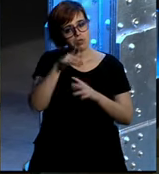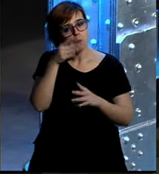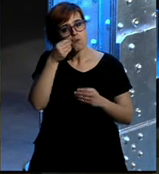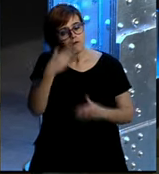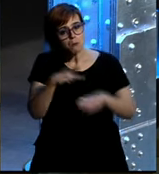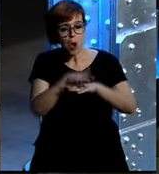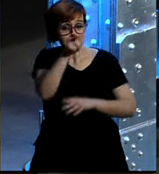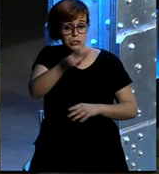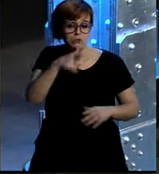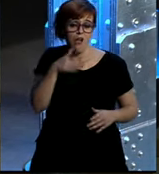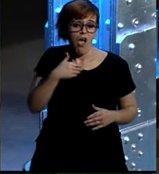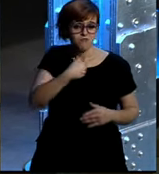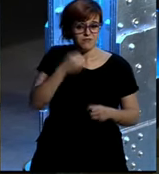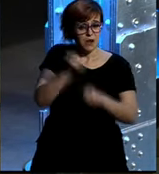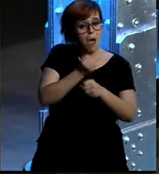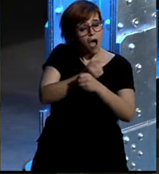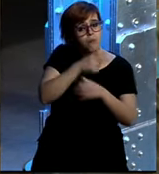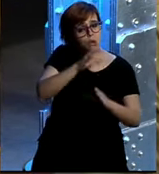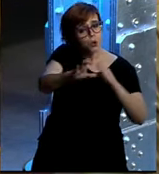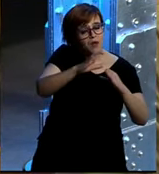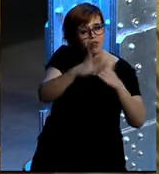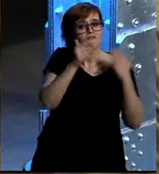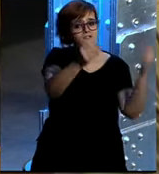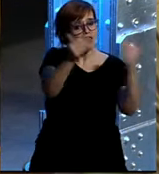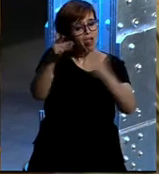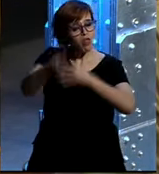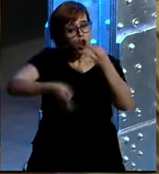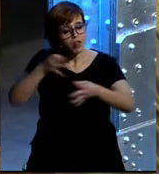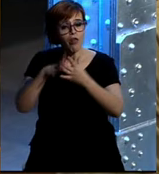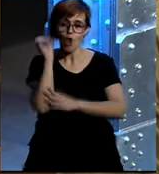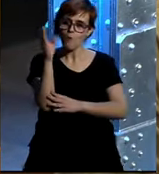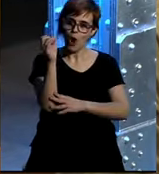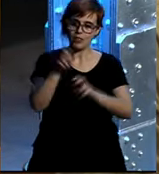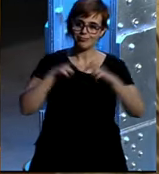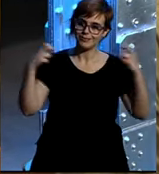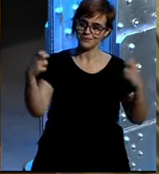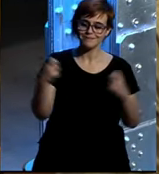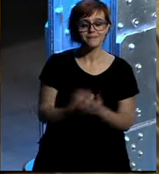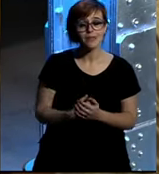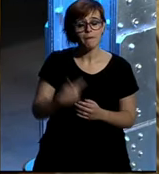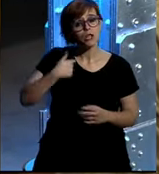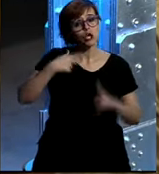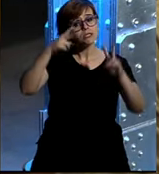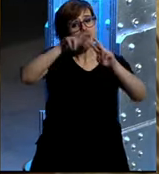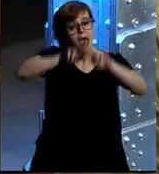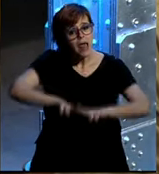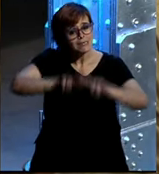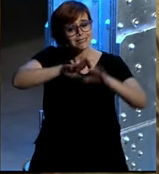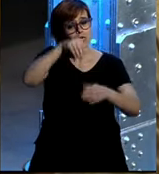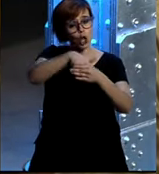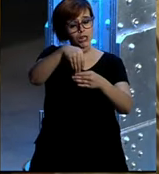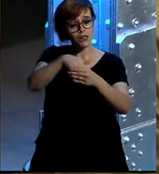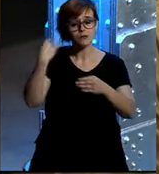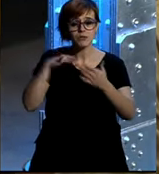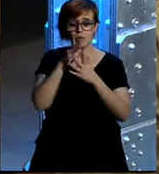dedicamos a la comunicación por tanto felicidades a la organización y a los ponentes yo me dedico al análisis de contenidos a